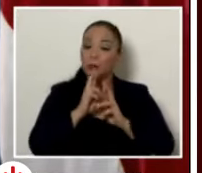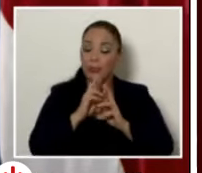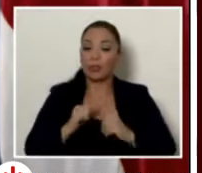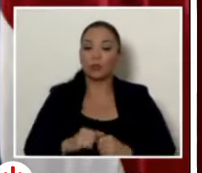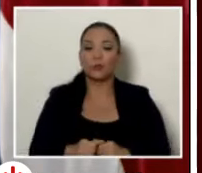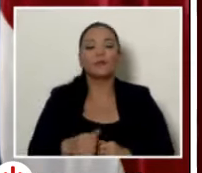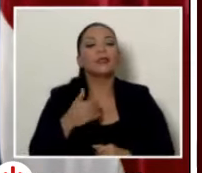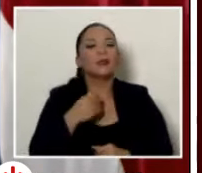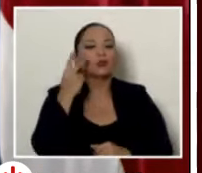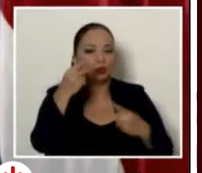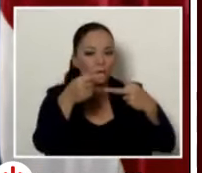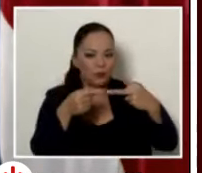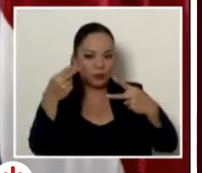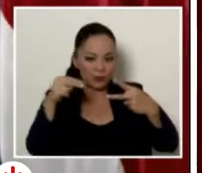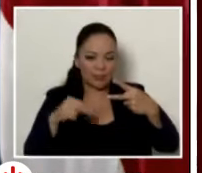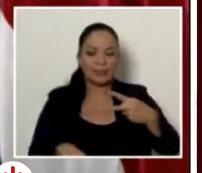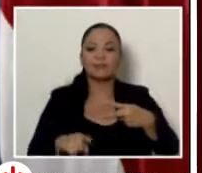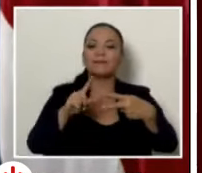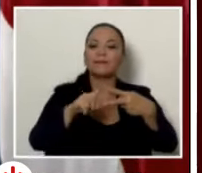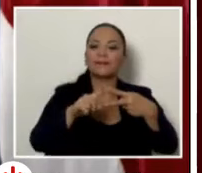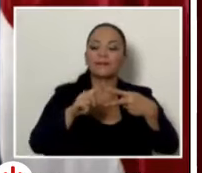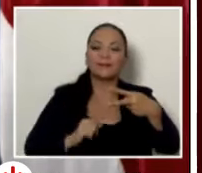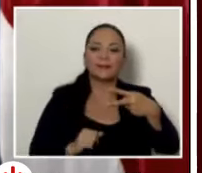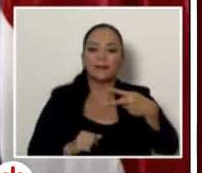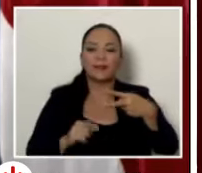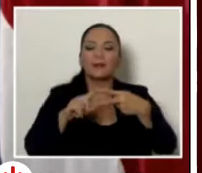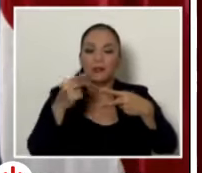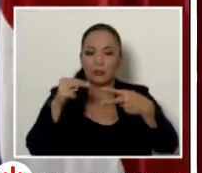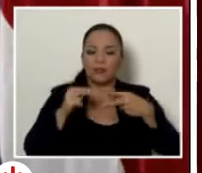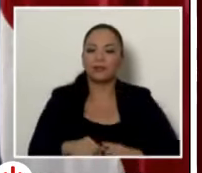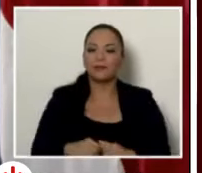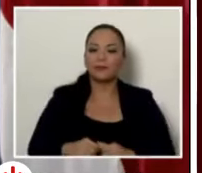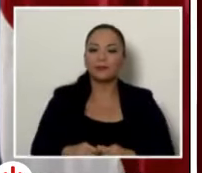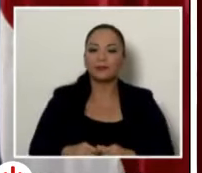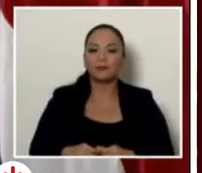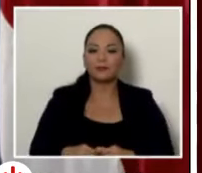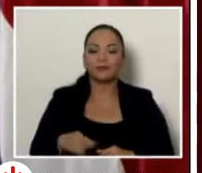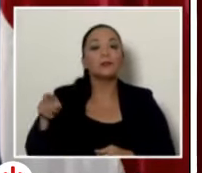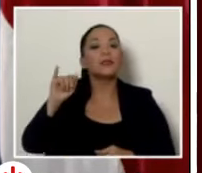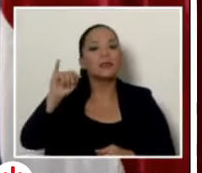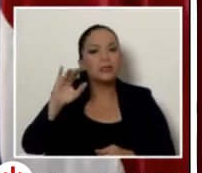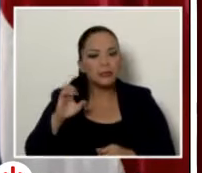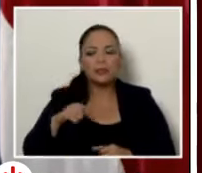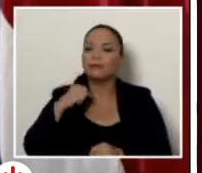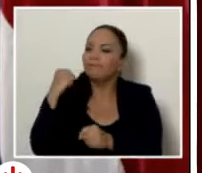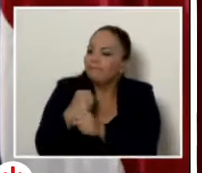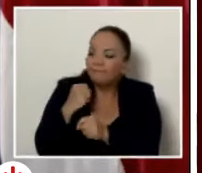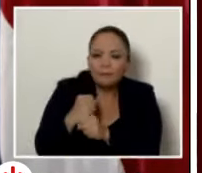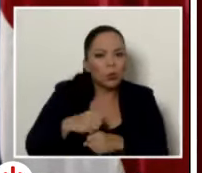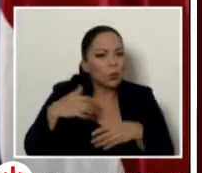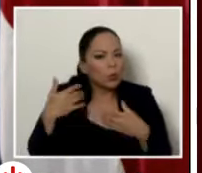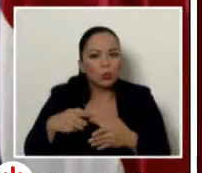tenemos dos noticias. La primera es que el ICE, que ha estado trabajando durísimo